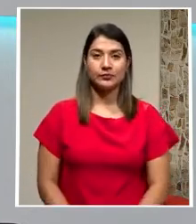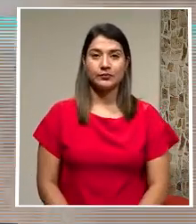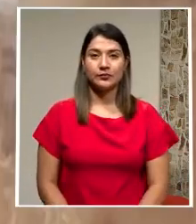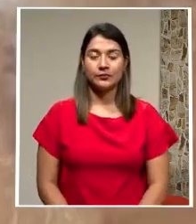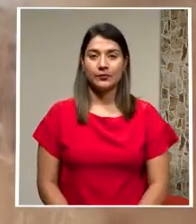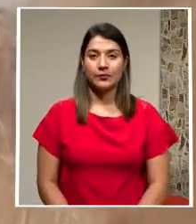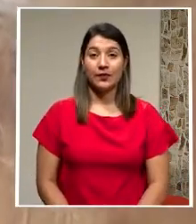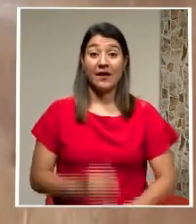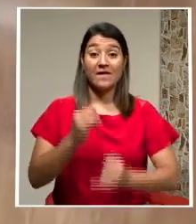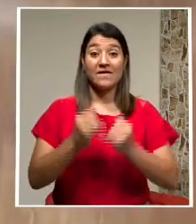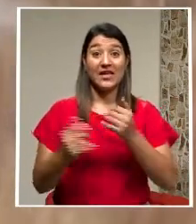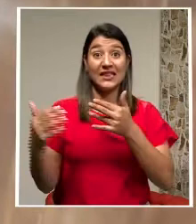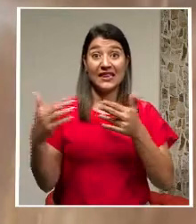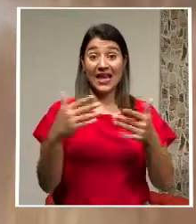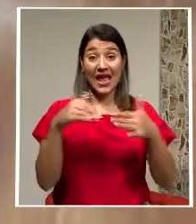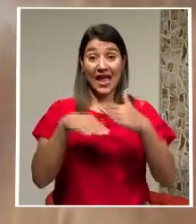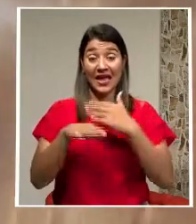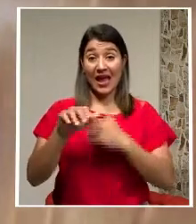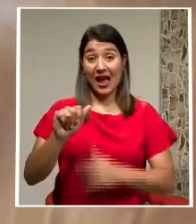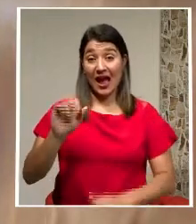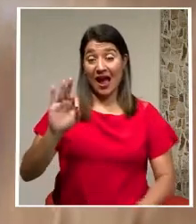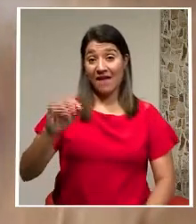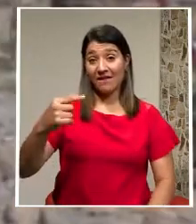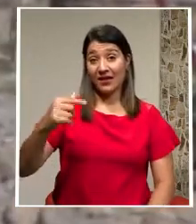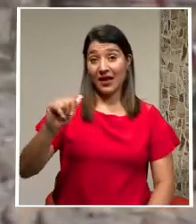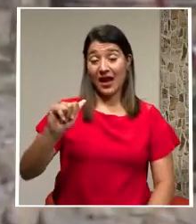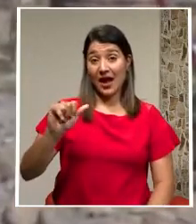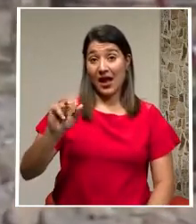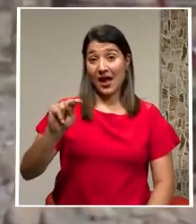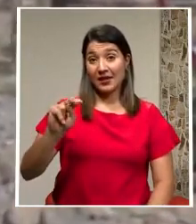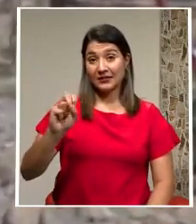El fin de la guerra De Afganistán Se acerca Para Estados Unidos